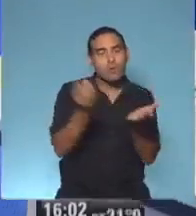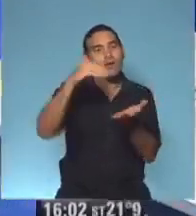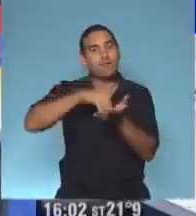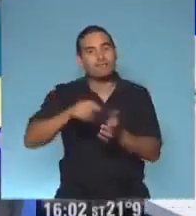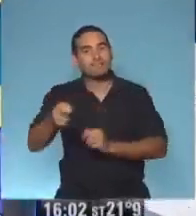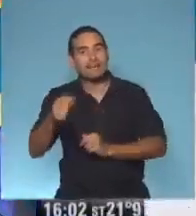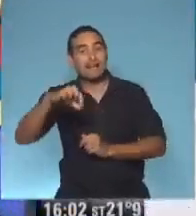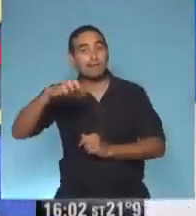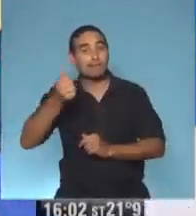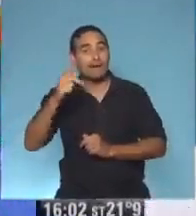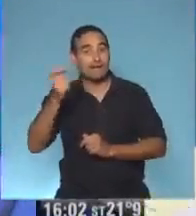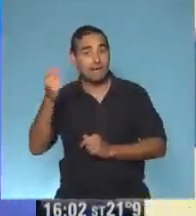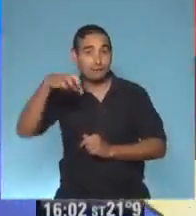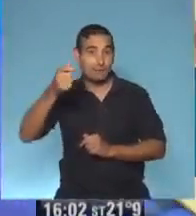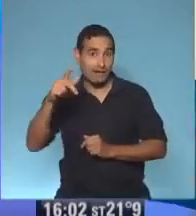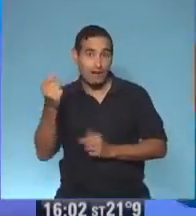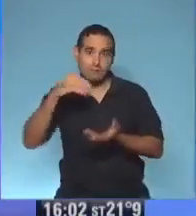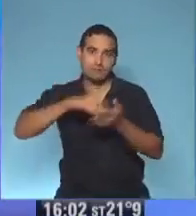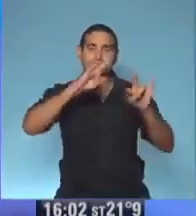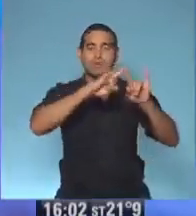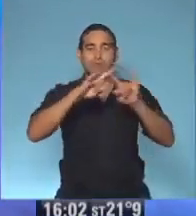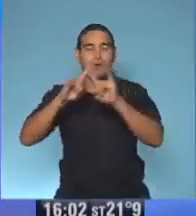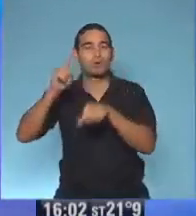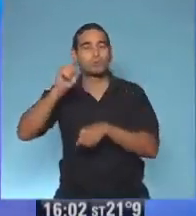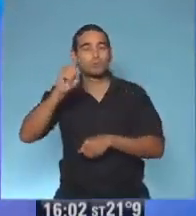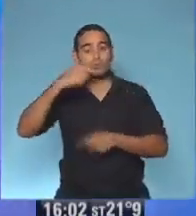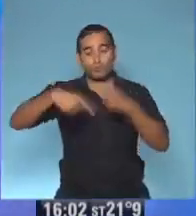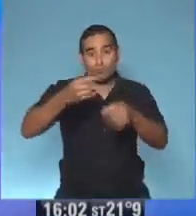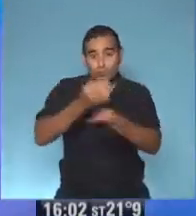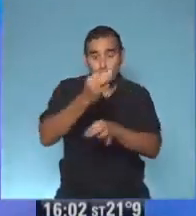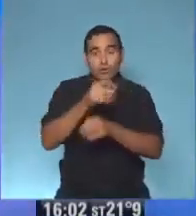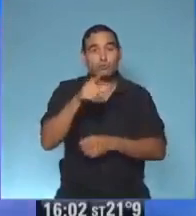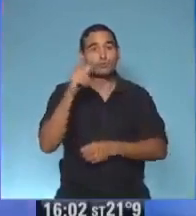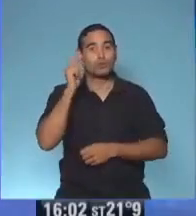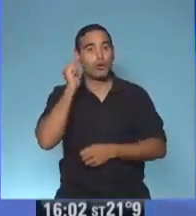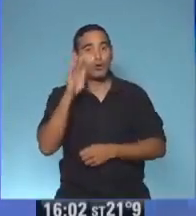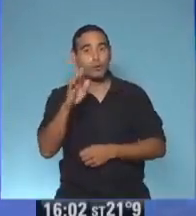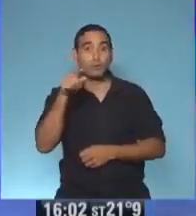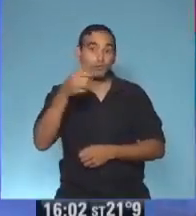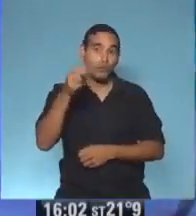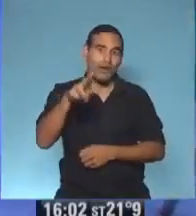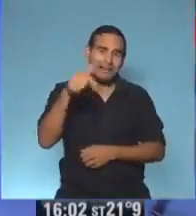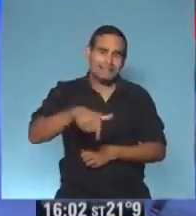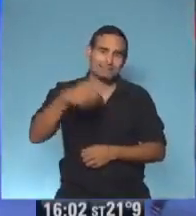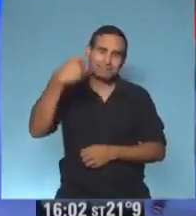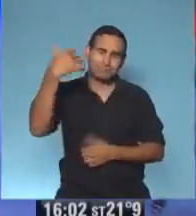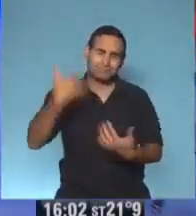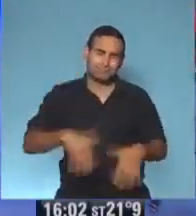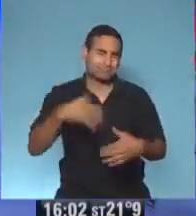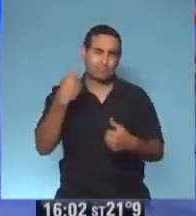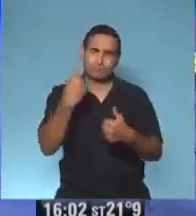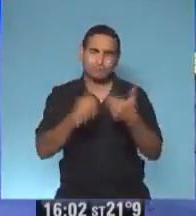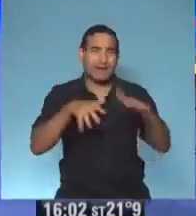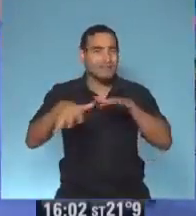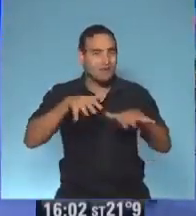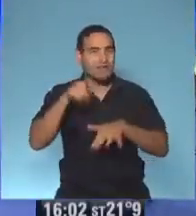y también, por supuesto, a la web www.seguimoseducando.org.ar que ahí tienen un montón de actividades